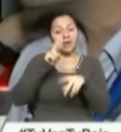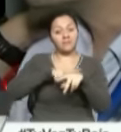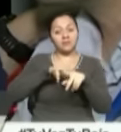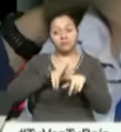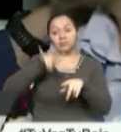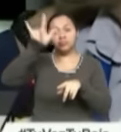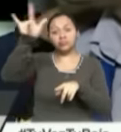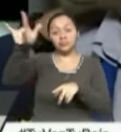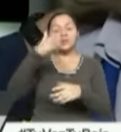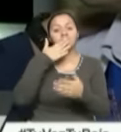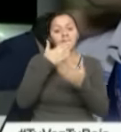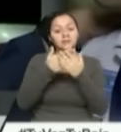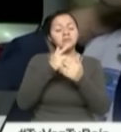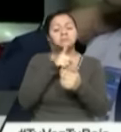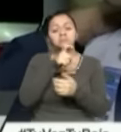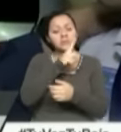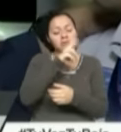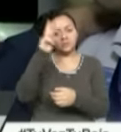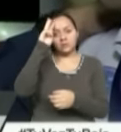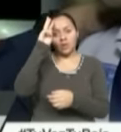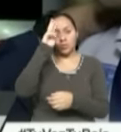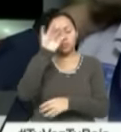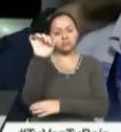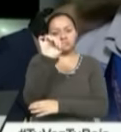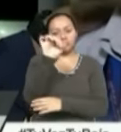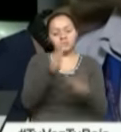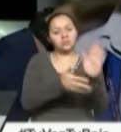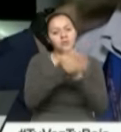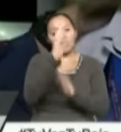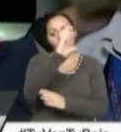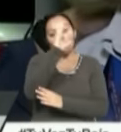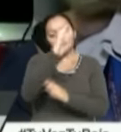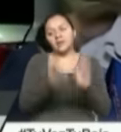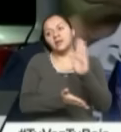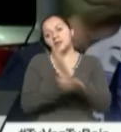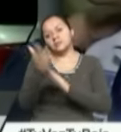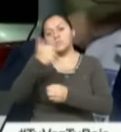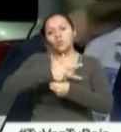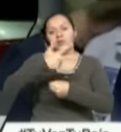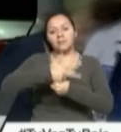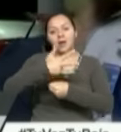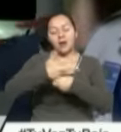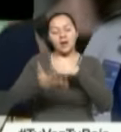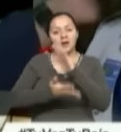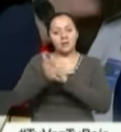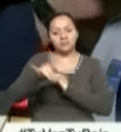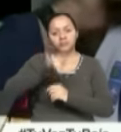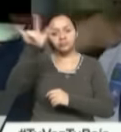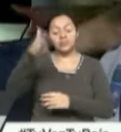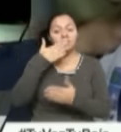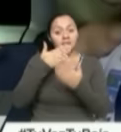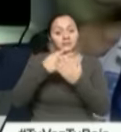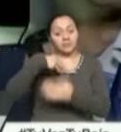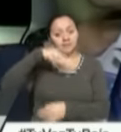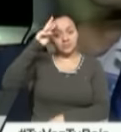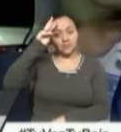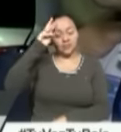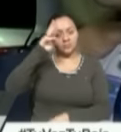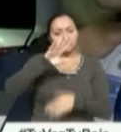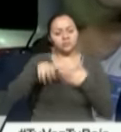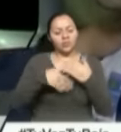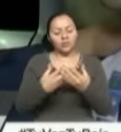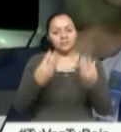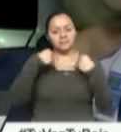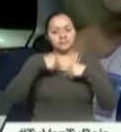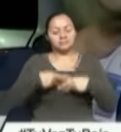primero a Colombia, por tierra, luego delegado de Scouts de la Conferencia Interamericana de Escultismo en Guatemala. Las vivencias más intensas,